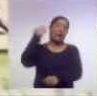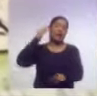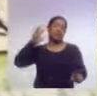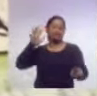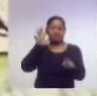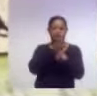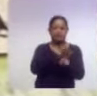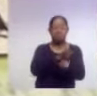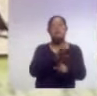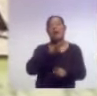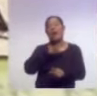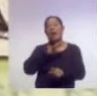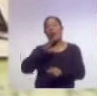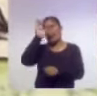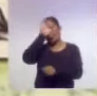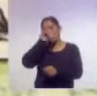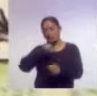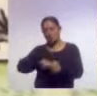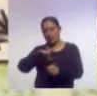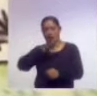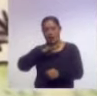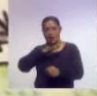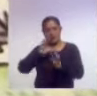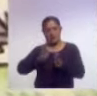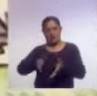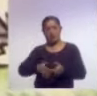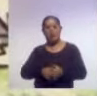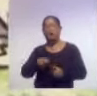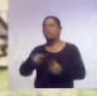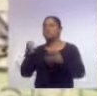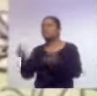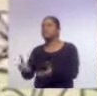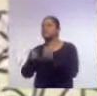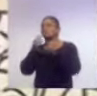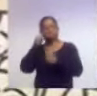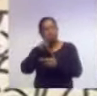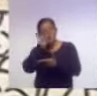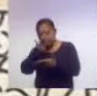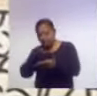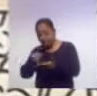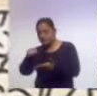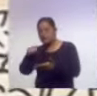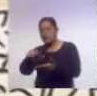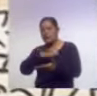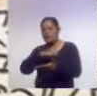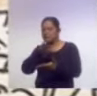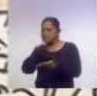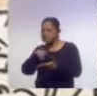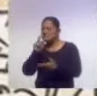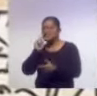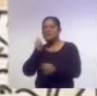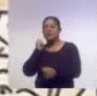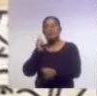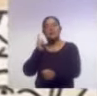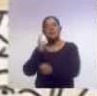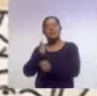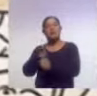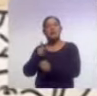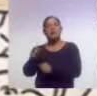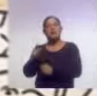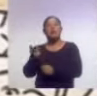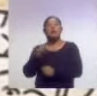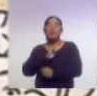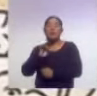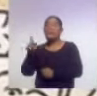se da en las culturas que existían, se rescatan datos de que se establecía cuidar a los hijos de